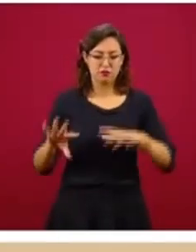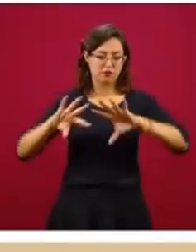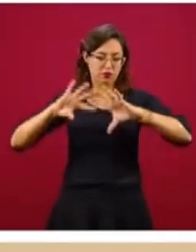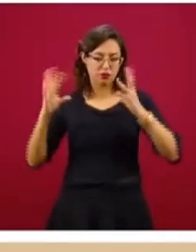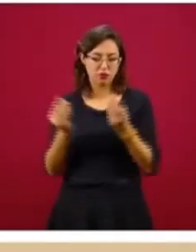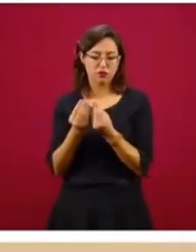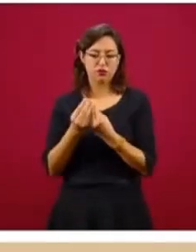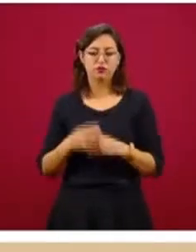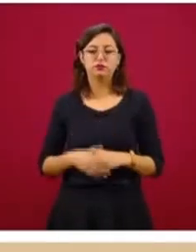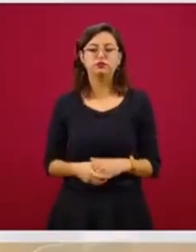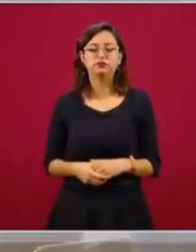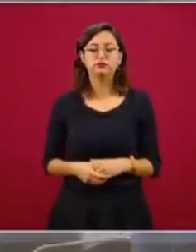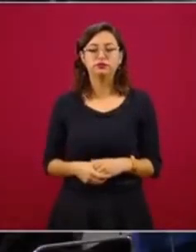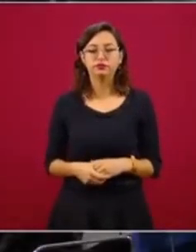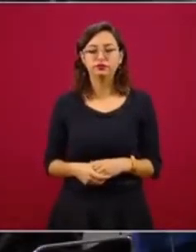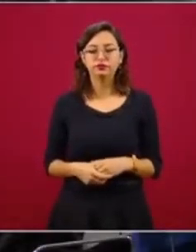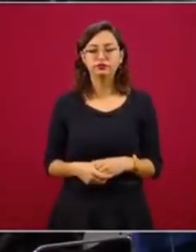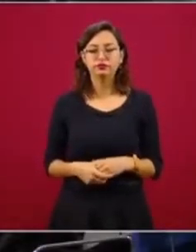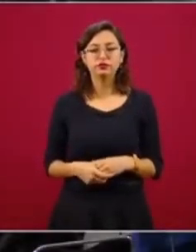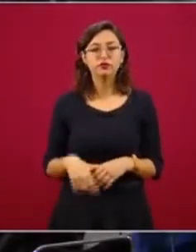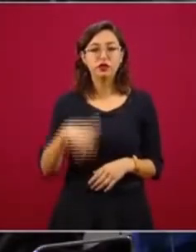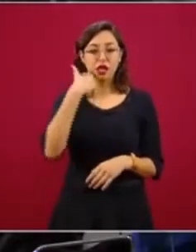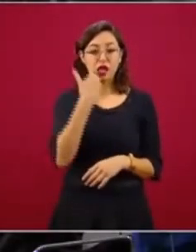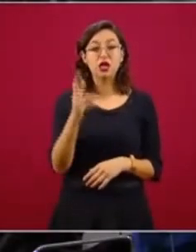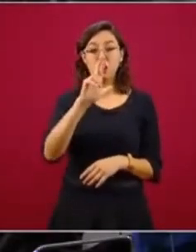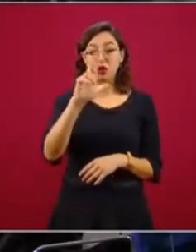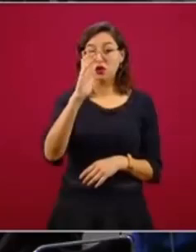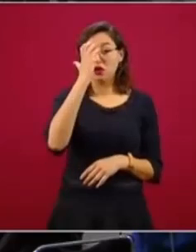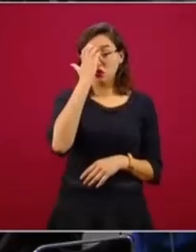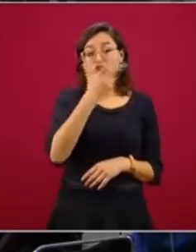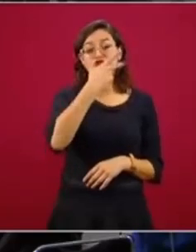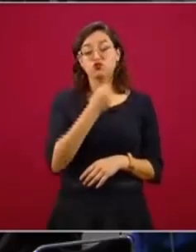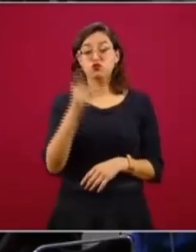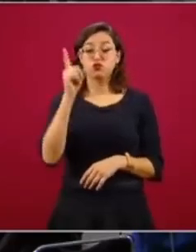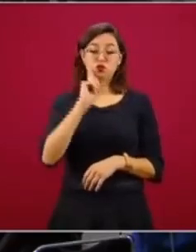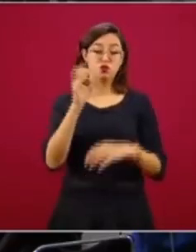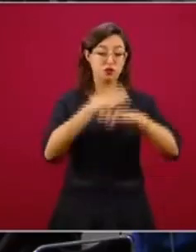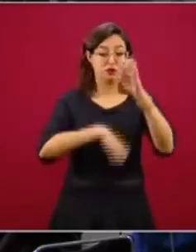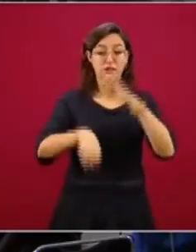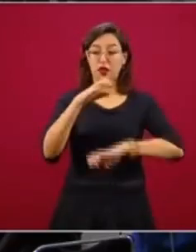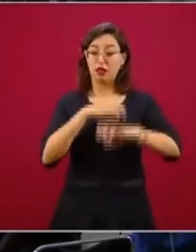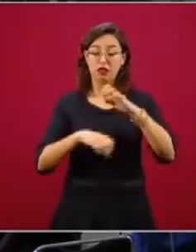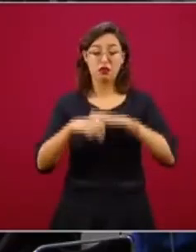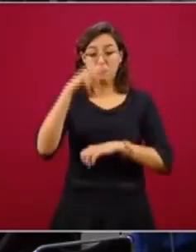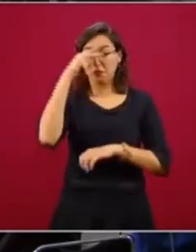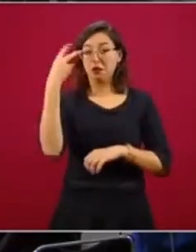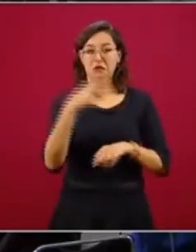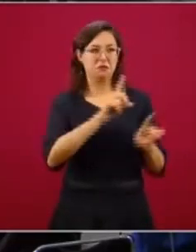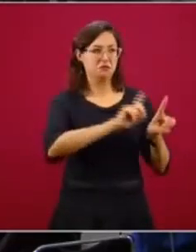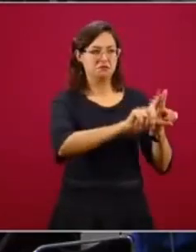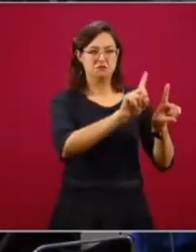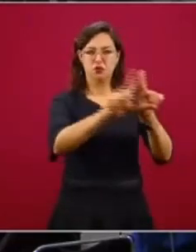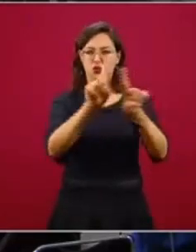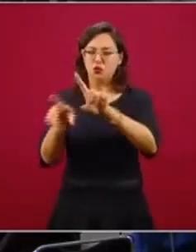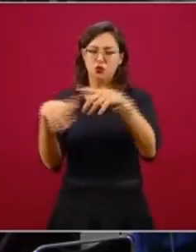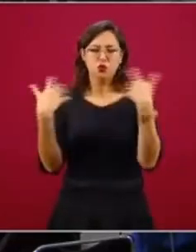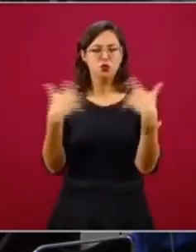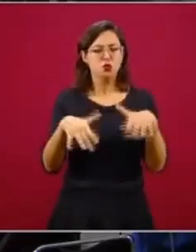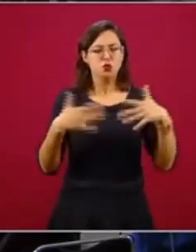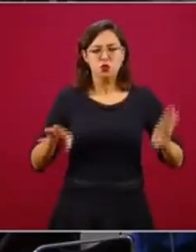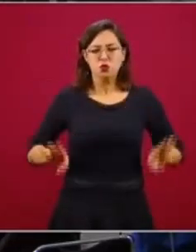Quiero reconocer, para terminar, el extraordinario trabajo de embajadoras y embajadores de México ha sido ejemplar en esta pandemia